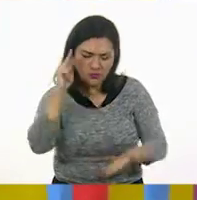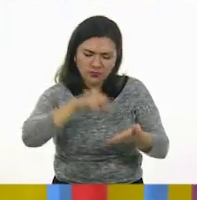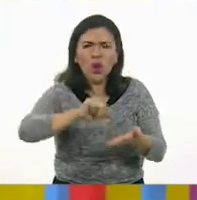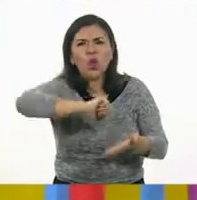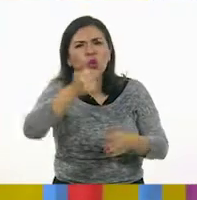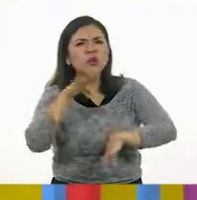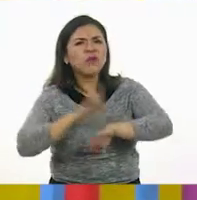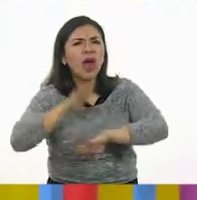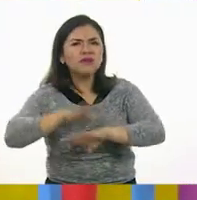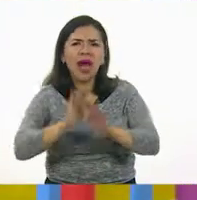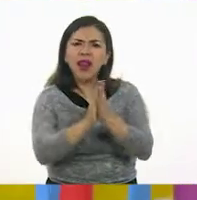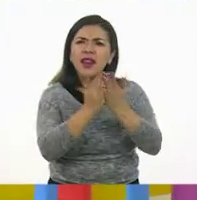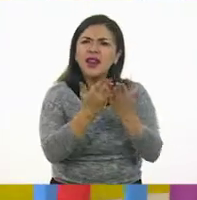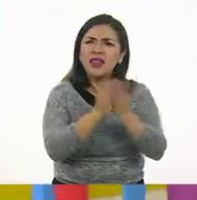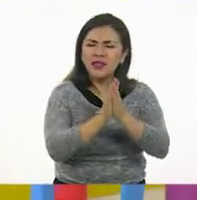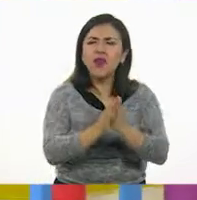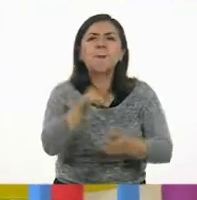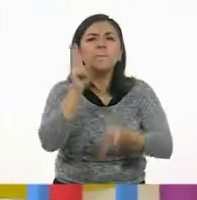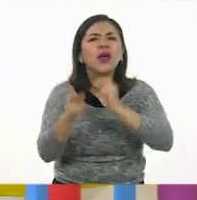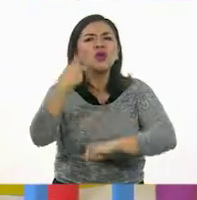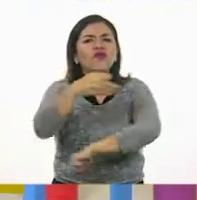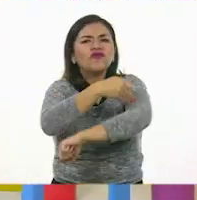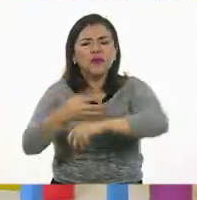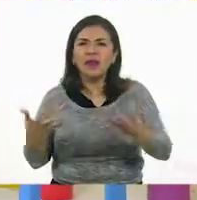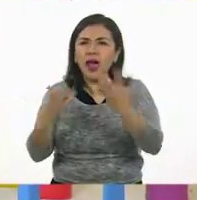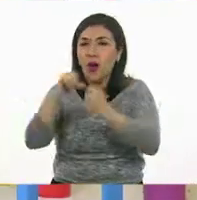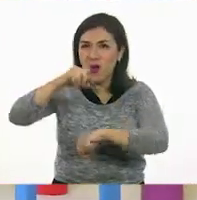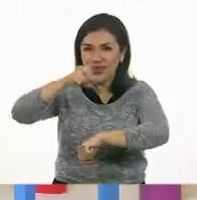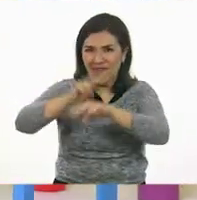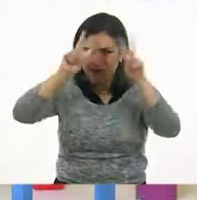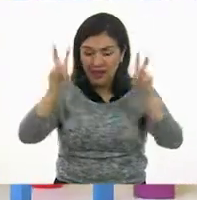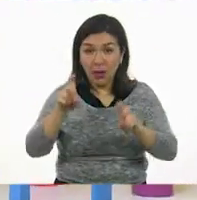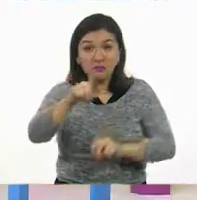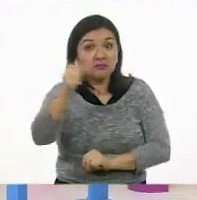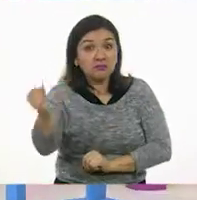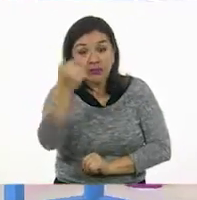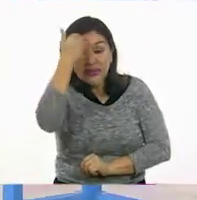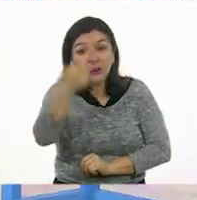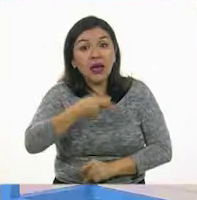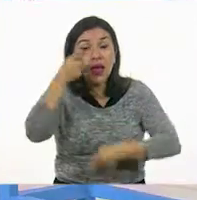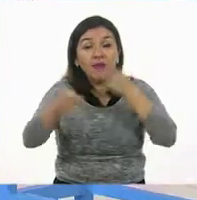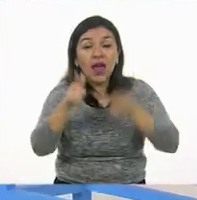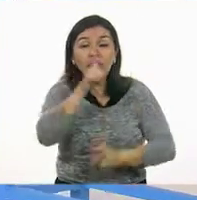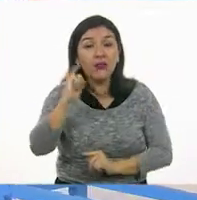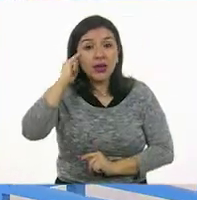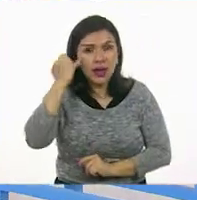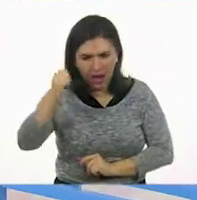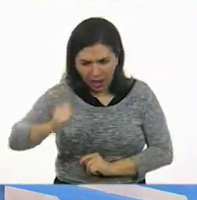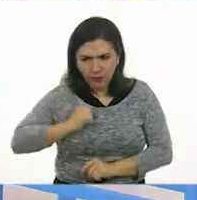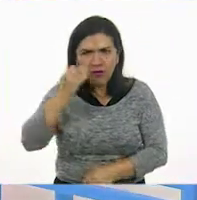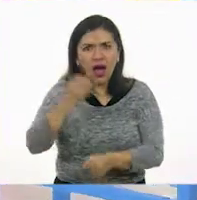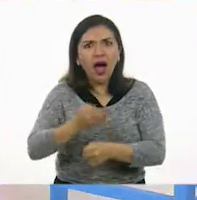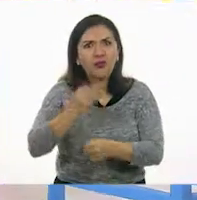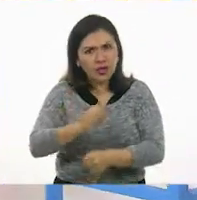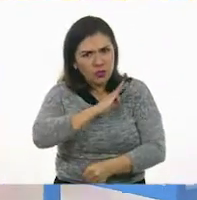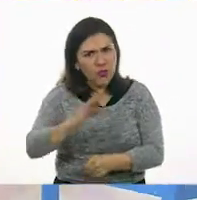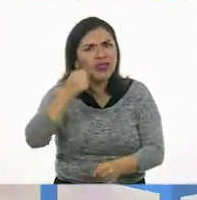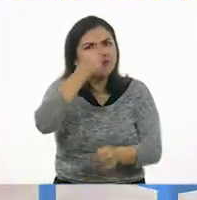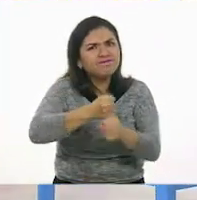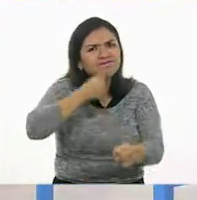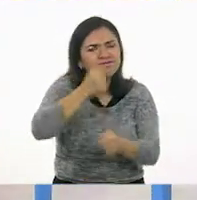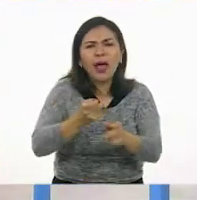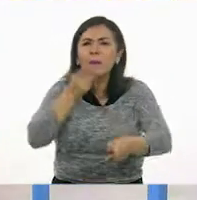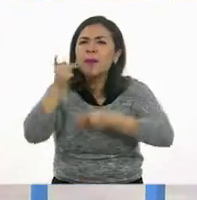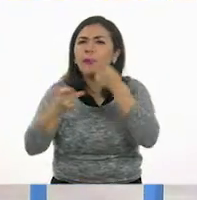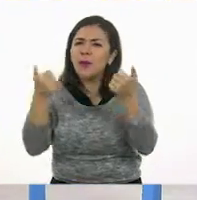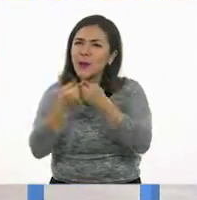consulta otros libros y comenta el tema de hoy con tu familia. Si tienes la fortuna de hablar una lengua indígena, aprovecha también este momento para